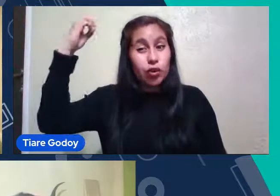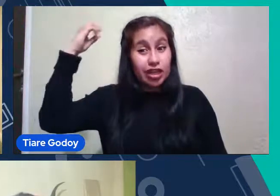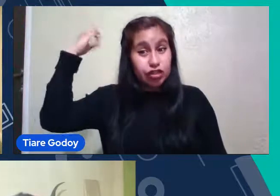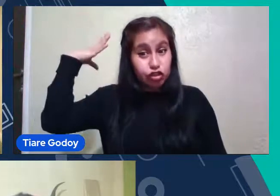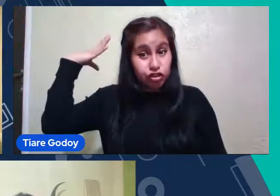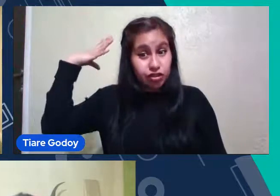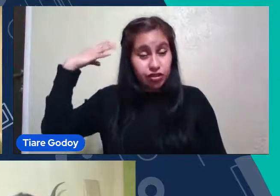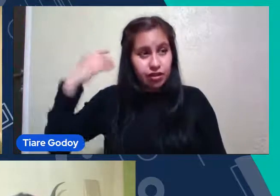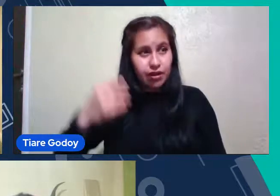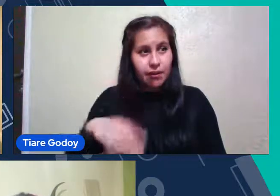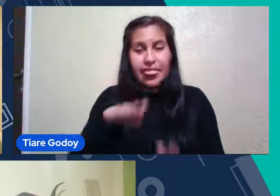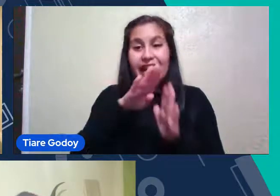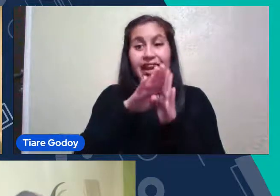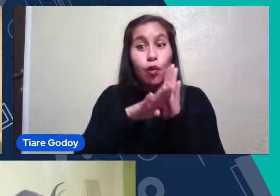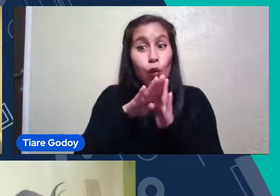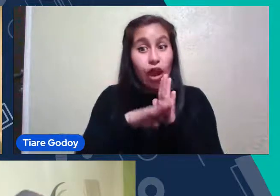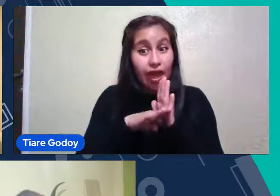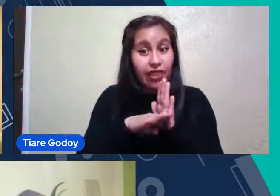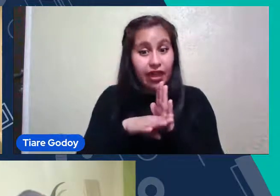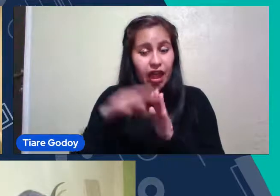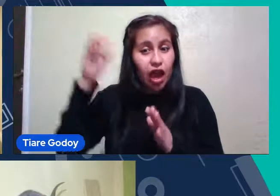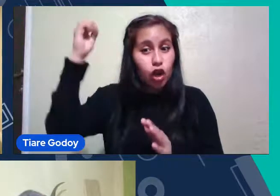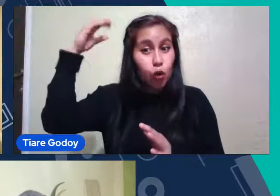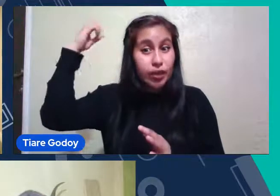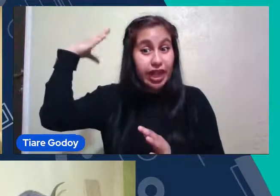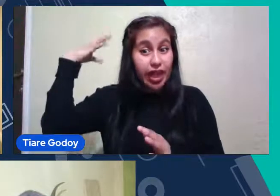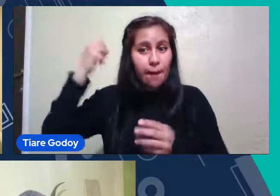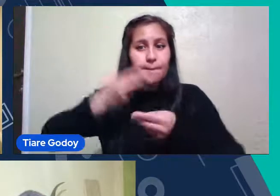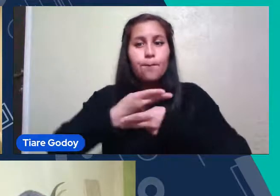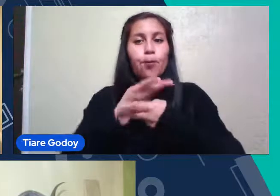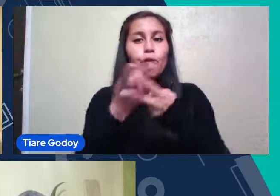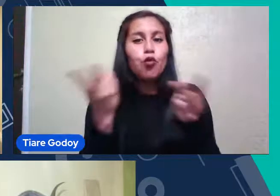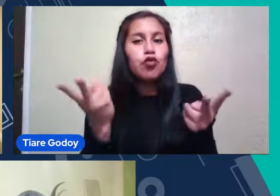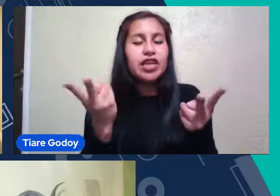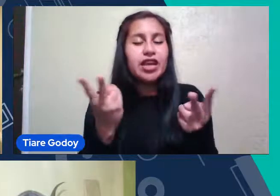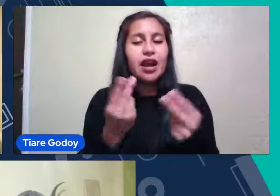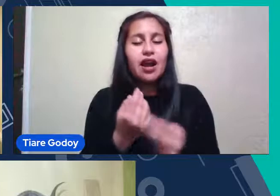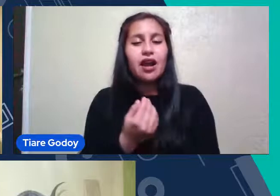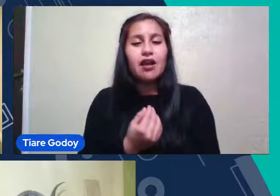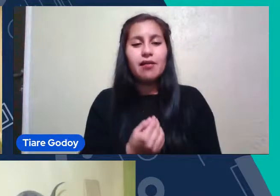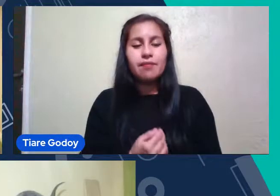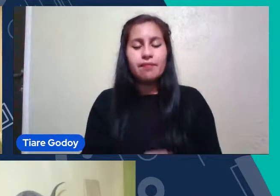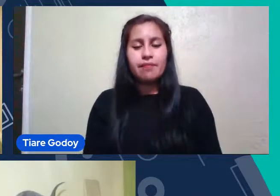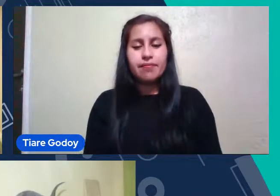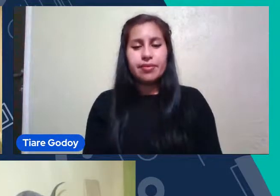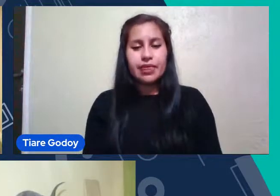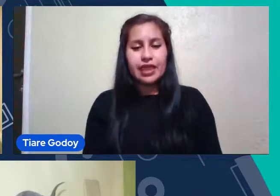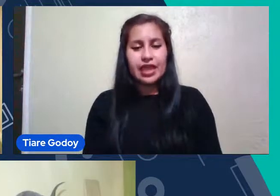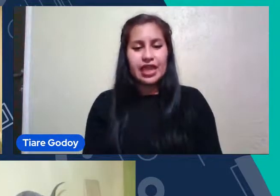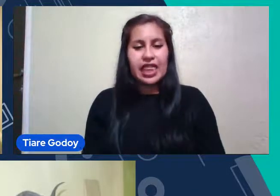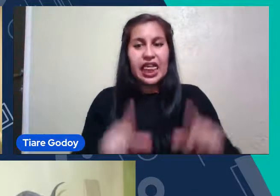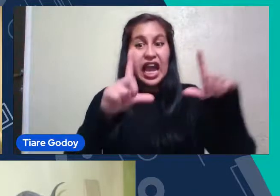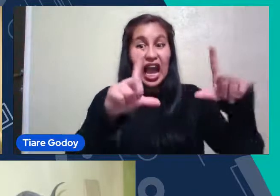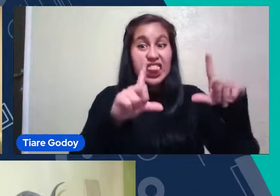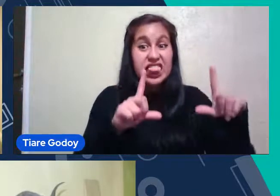Luminaria Pública Y de Carteles Promocionales